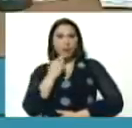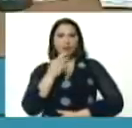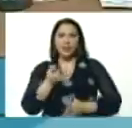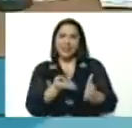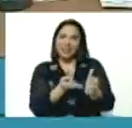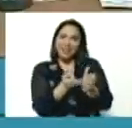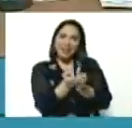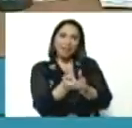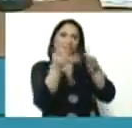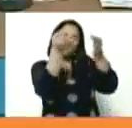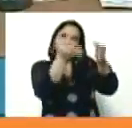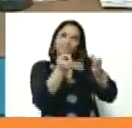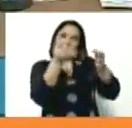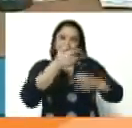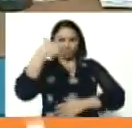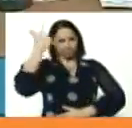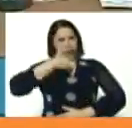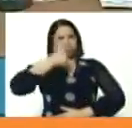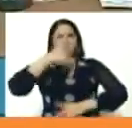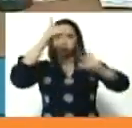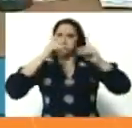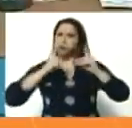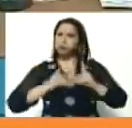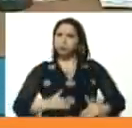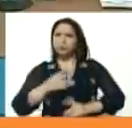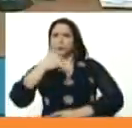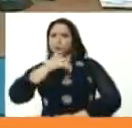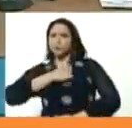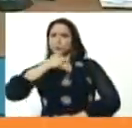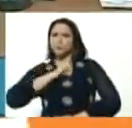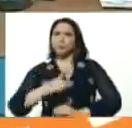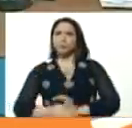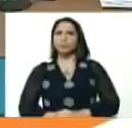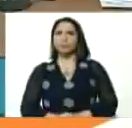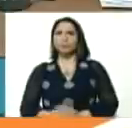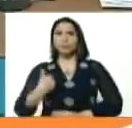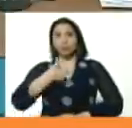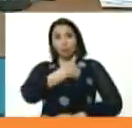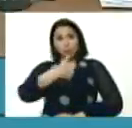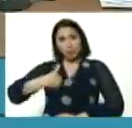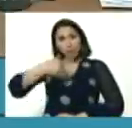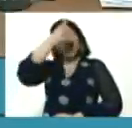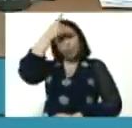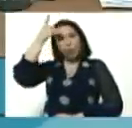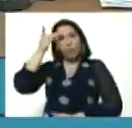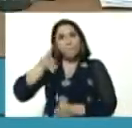leales, firmes, decididos, perseverantes, yo quisiera, Diosdado,